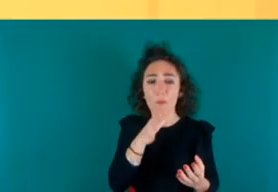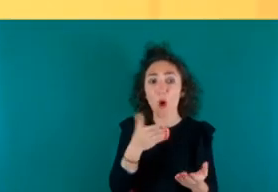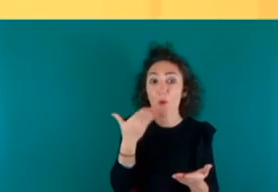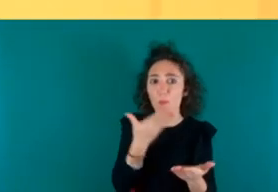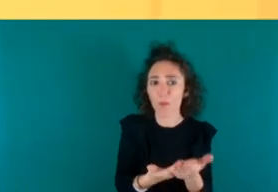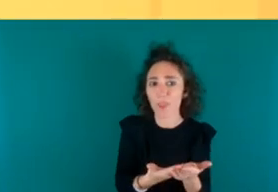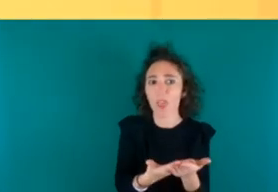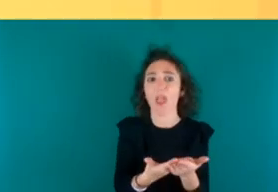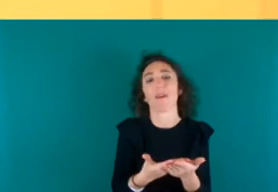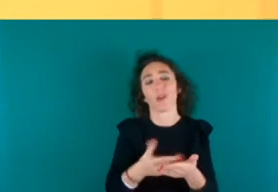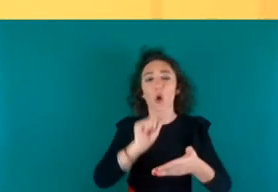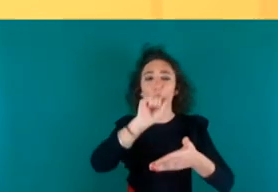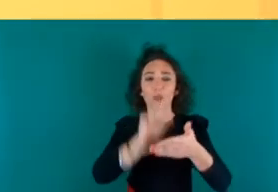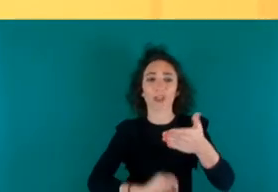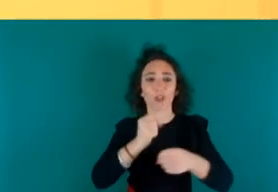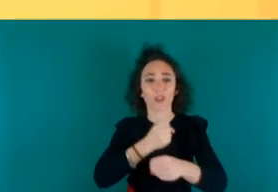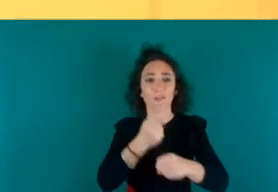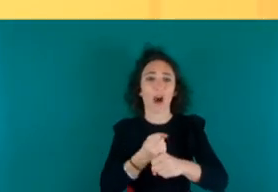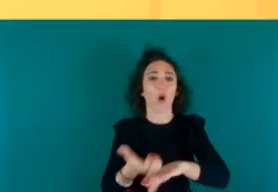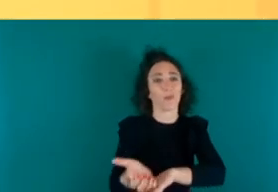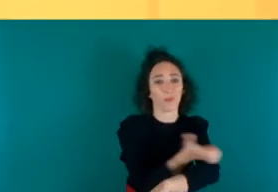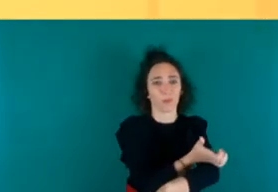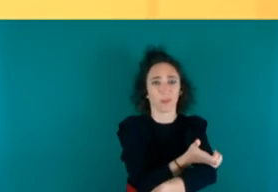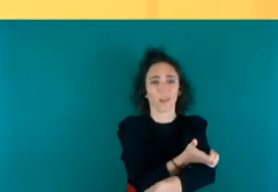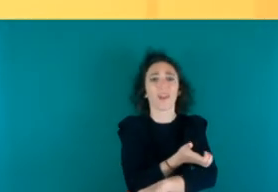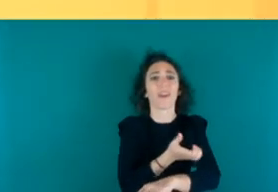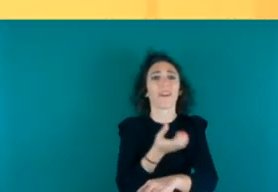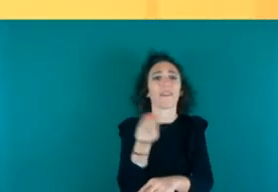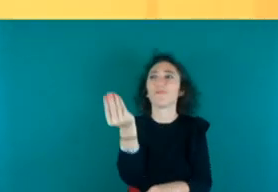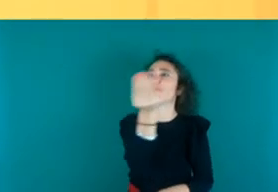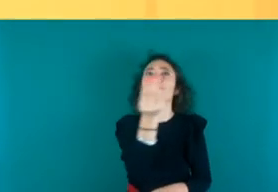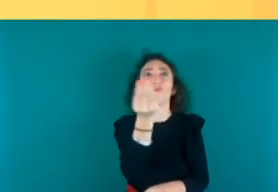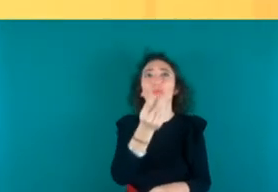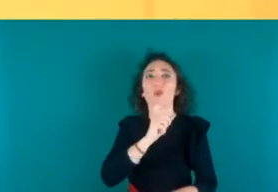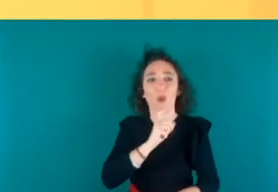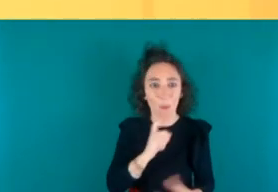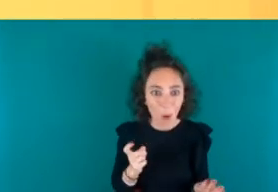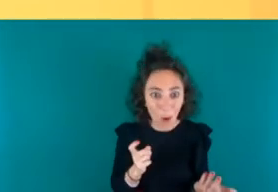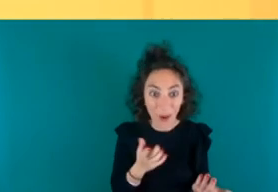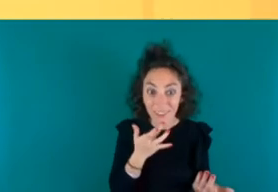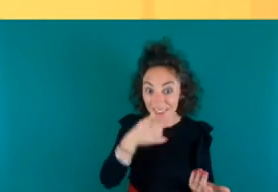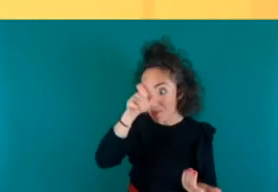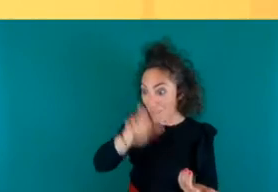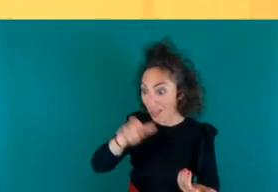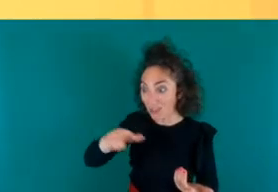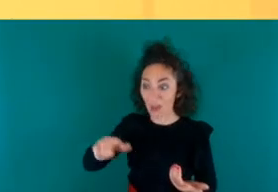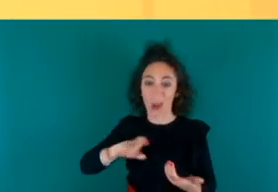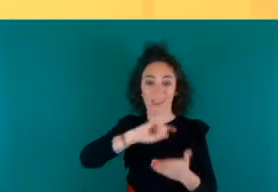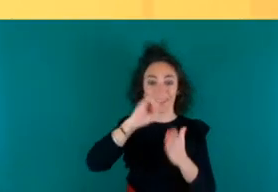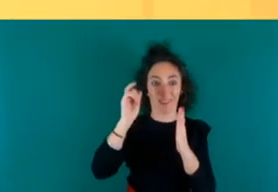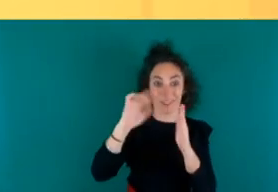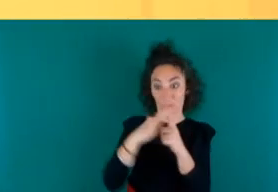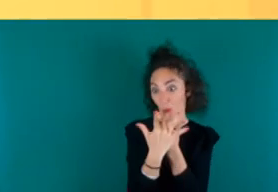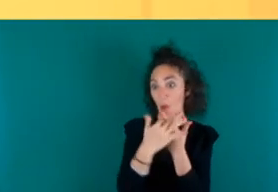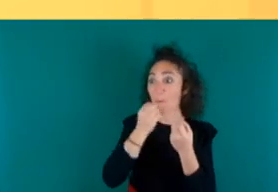precontrato de trabajo ¿de dónde vas a conseguir esto? o sea si no lo consiguen una persona en situación regular ¿cómo lo va a conseguir una